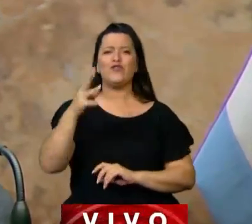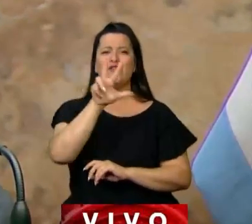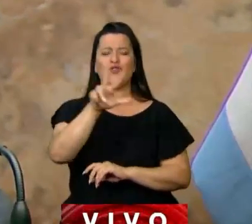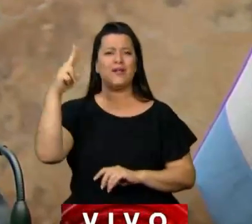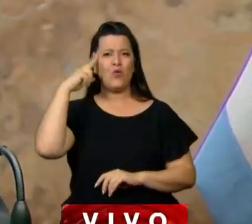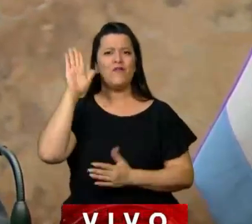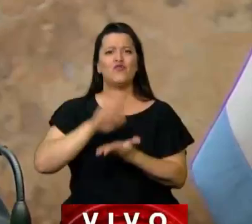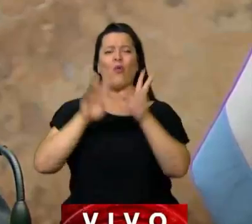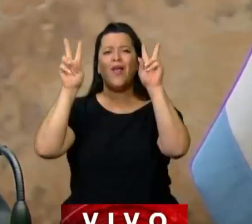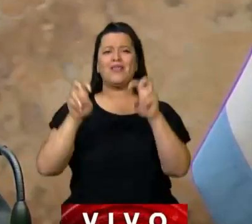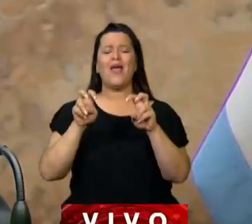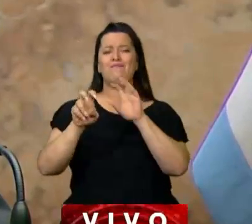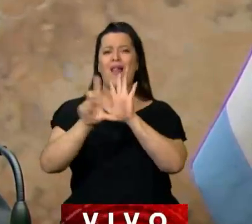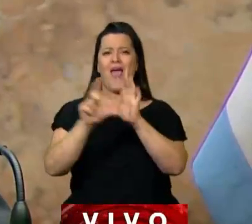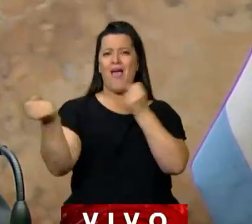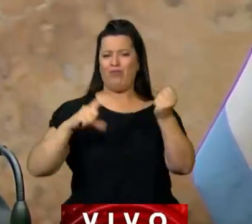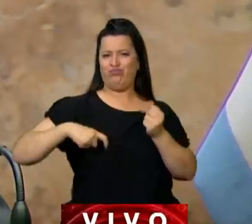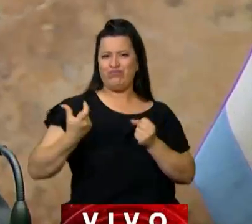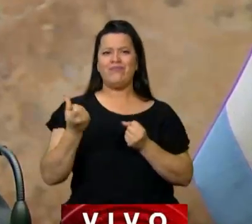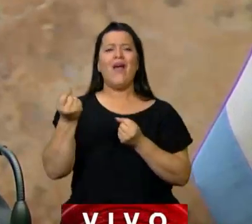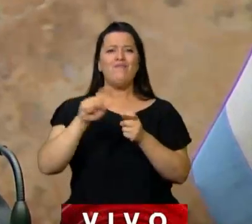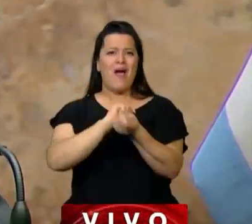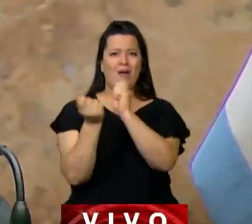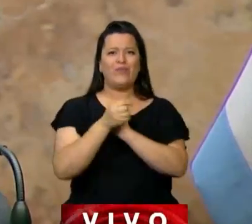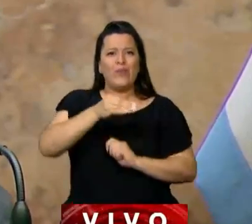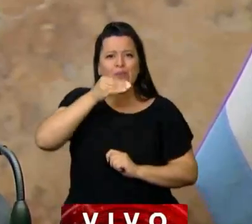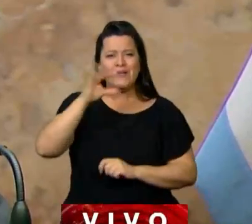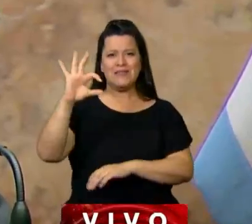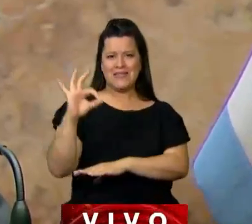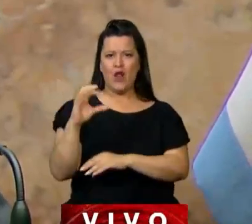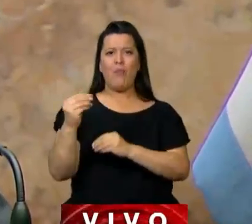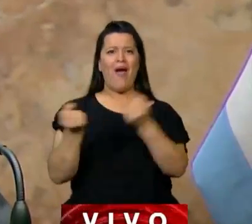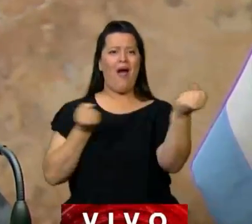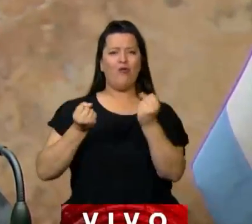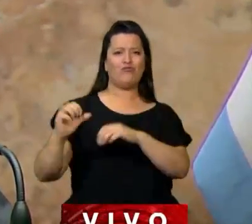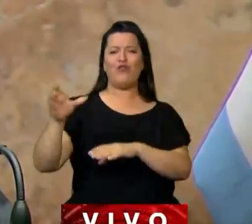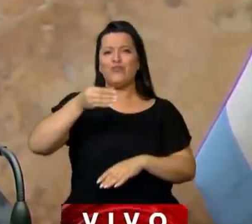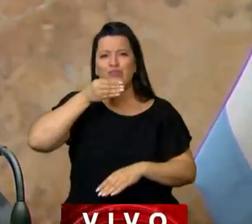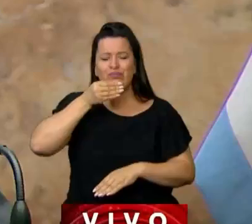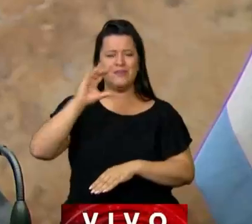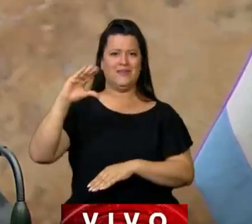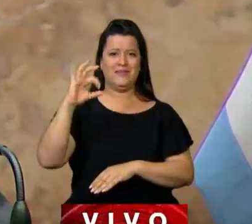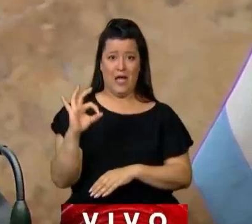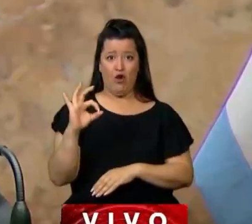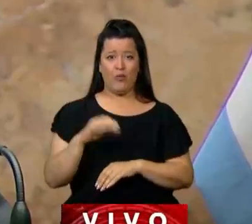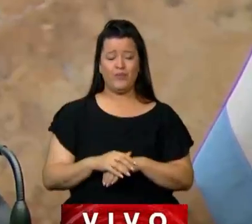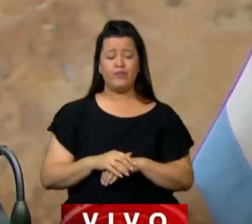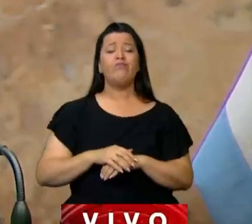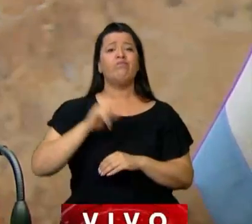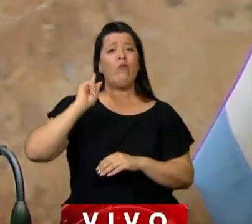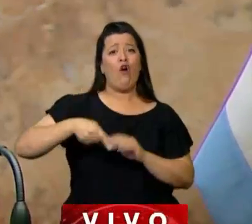tránsito, modificación sobre alcoholemia cero para la conducción de vehículos. Orden del día